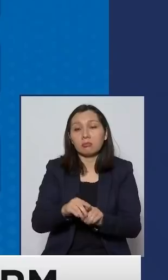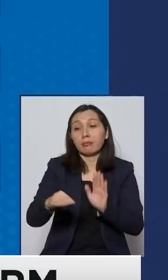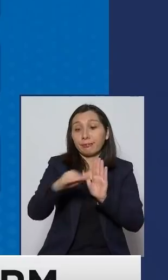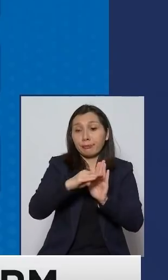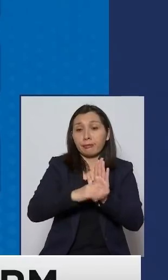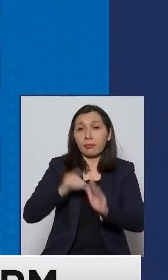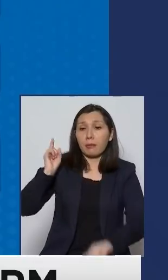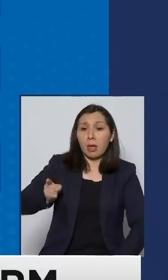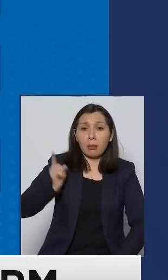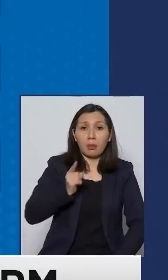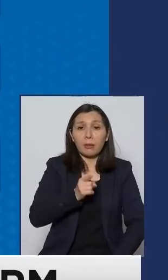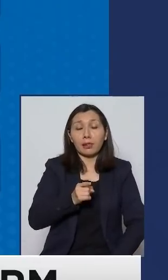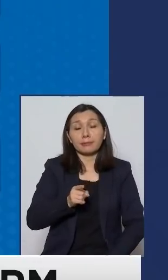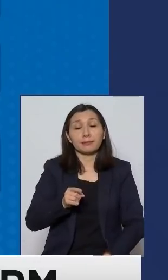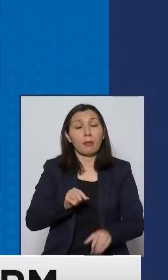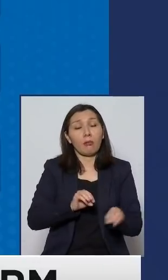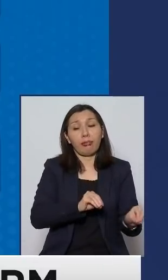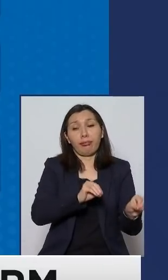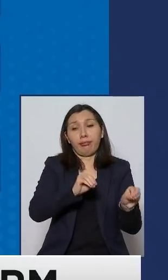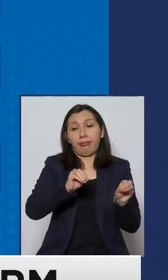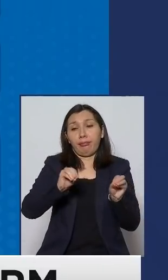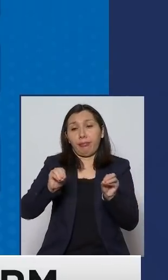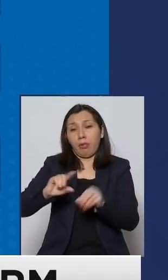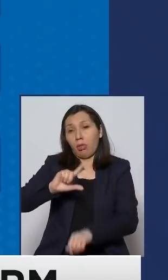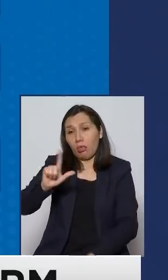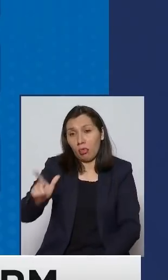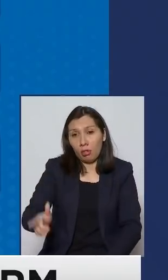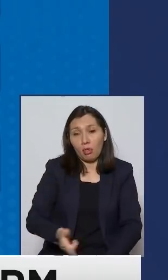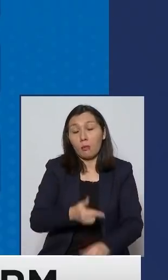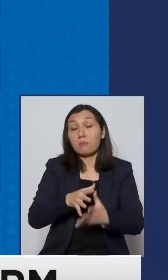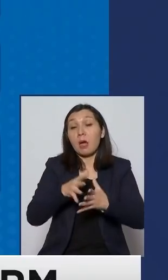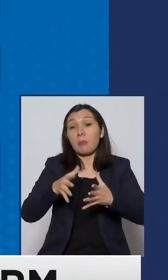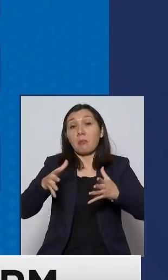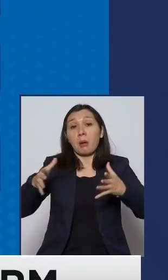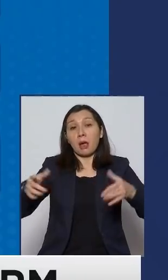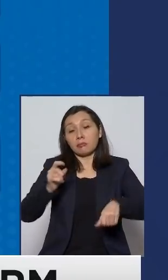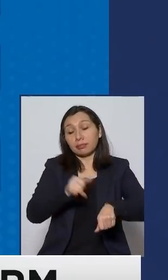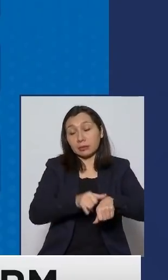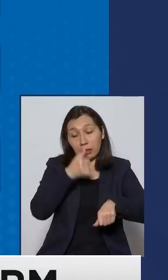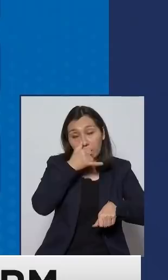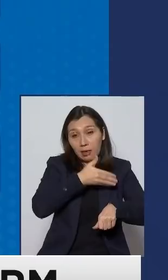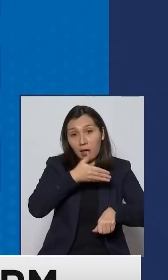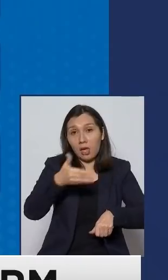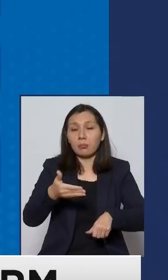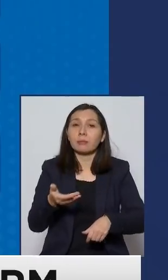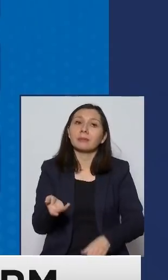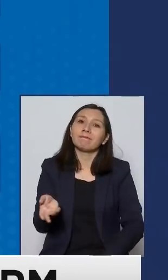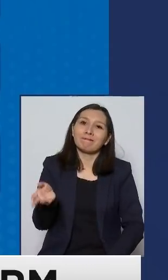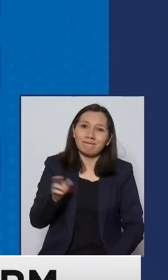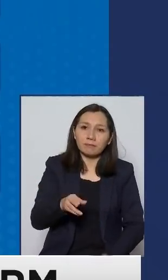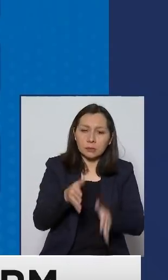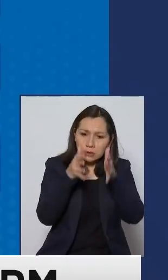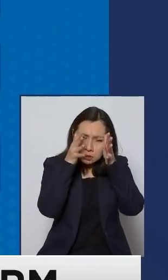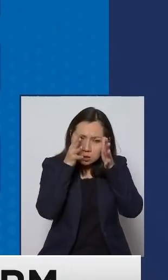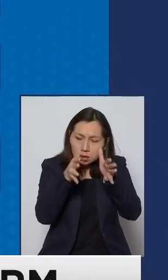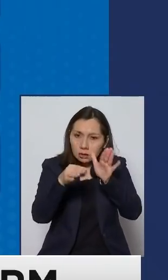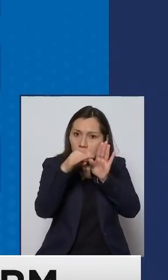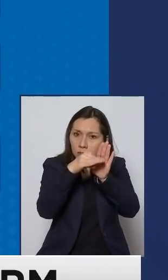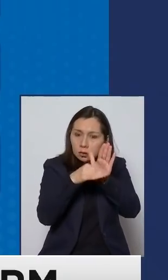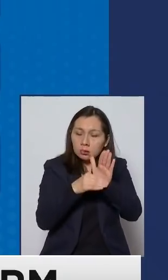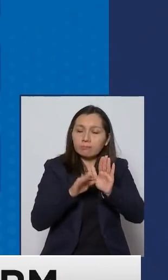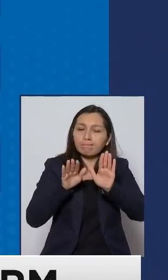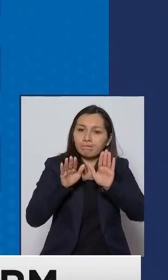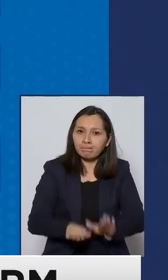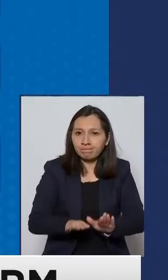estamos implementando van a demorar más y más y es por eso insisto que tenemos que acentuar esta medida